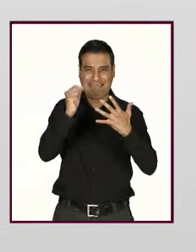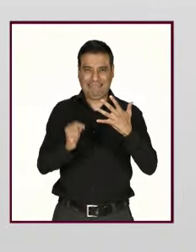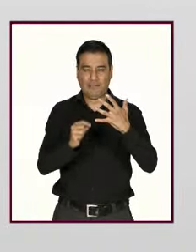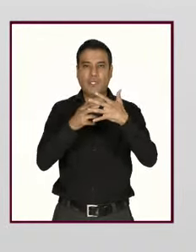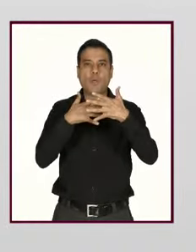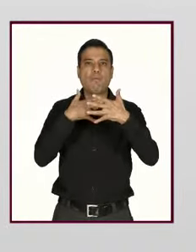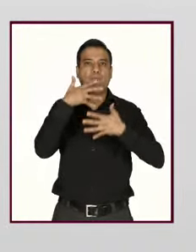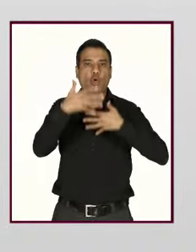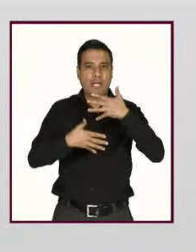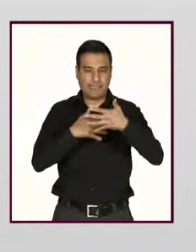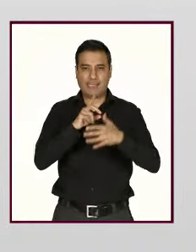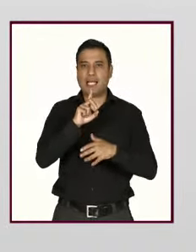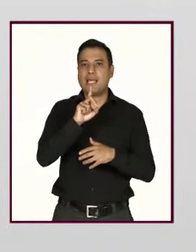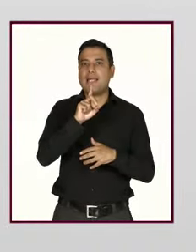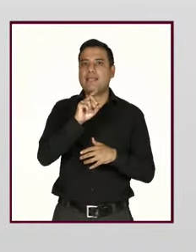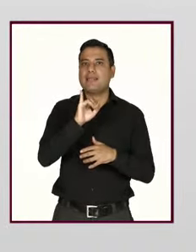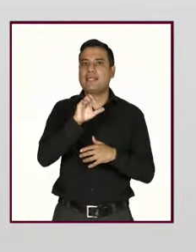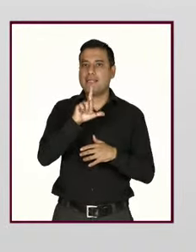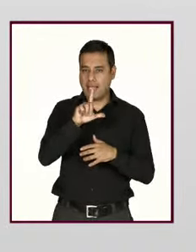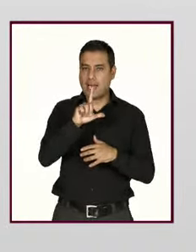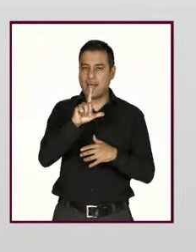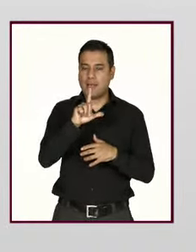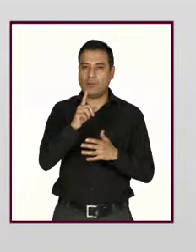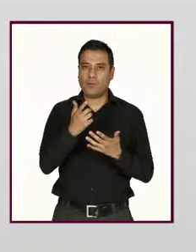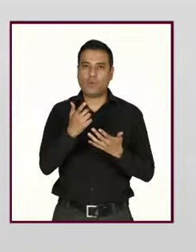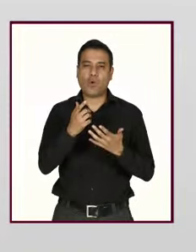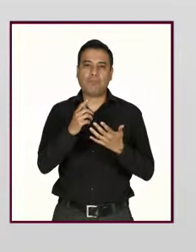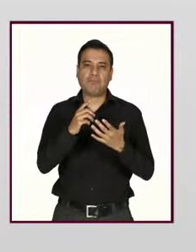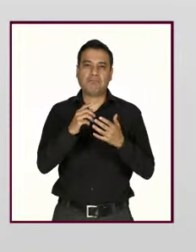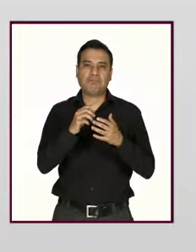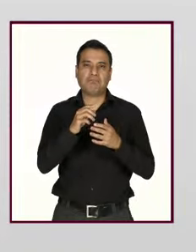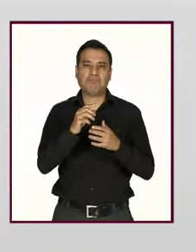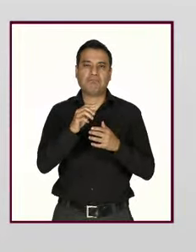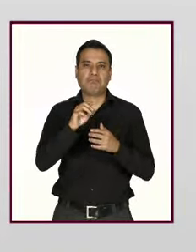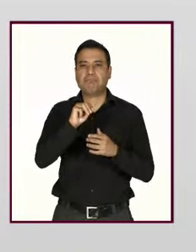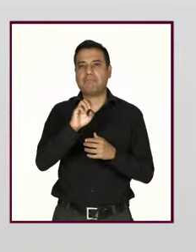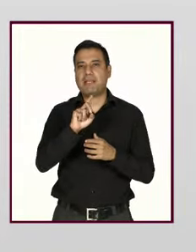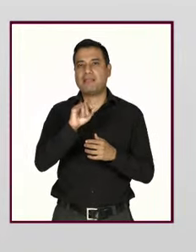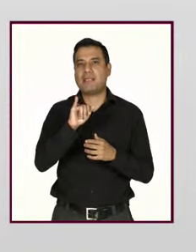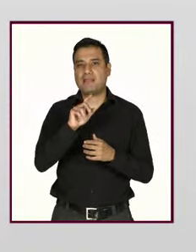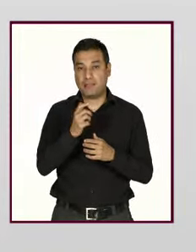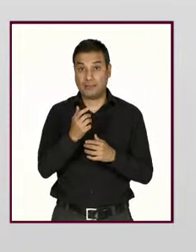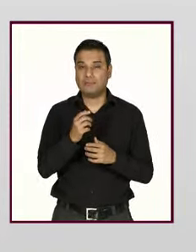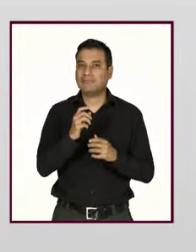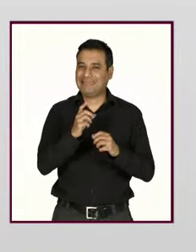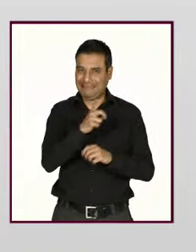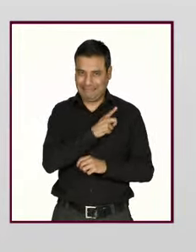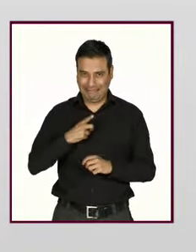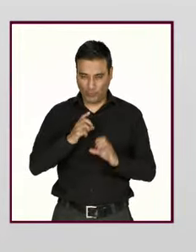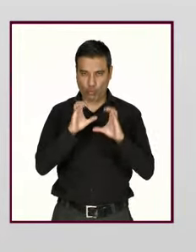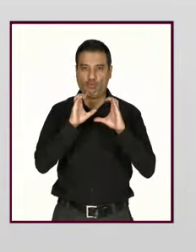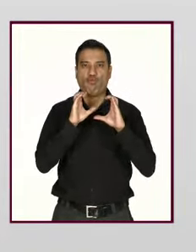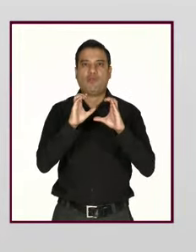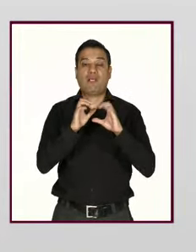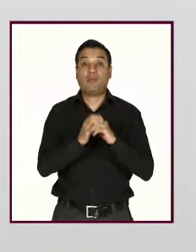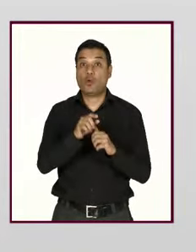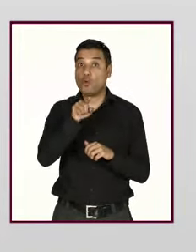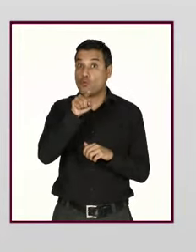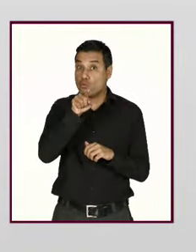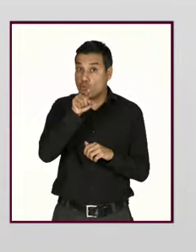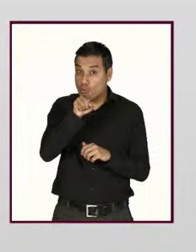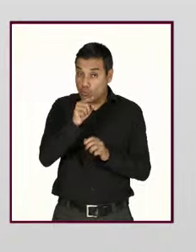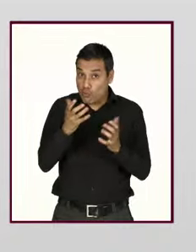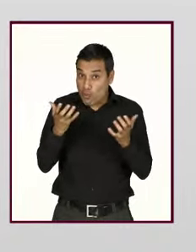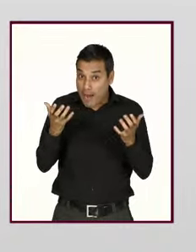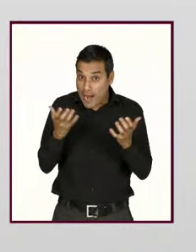mediática, que se sugiere deben evitar, porque pueden ser hasta imputables y pueden terminar hasta tres